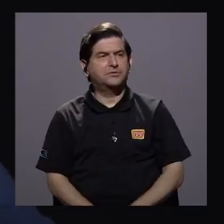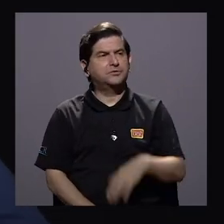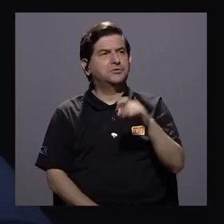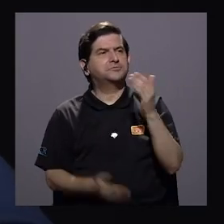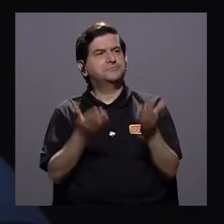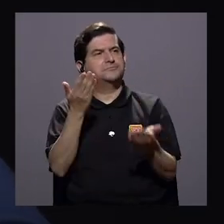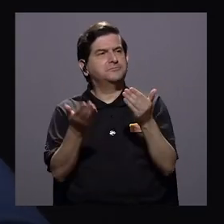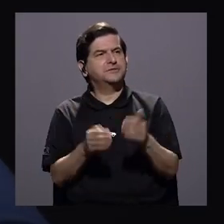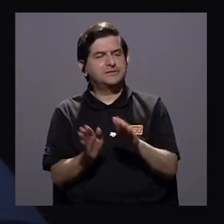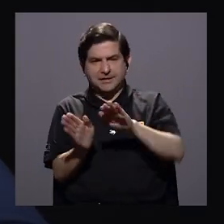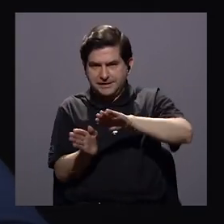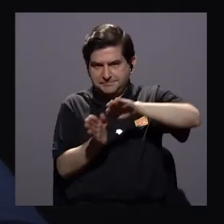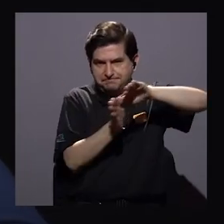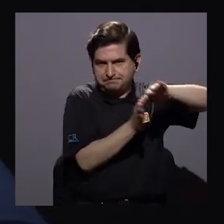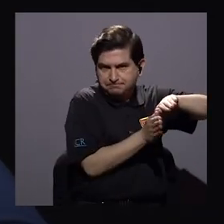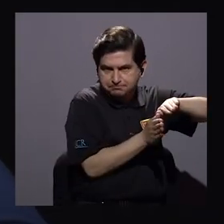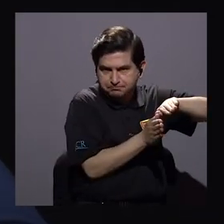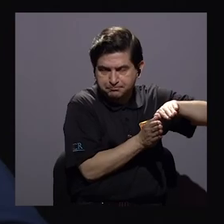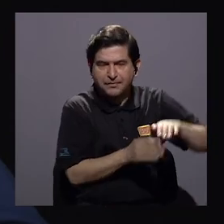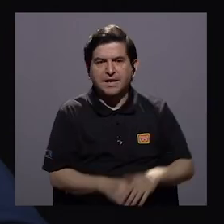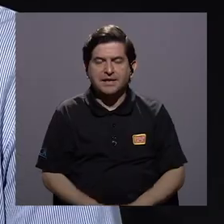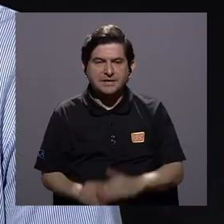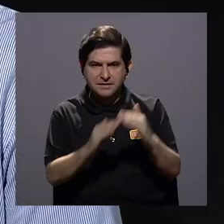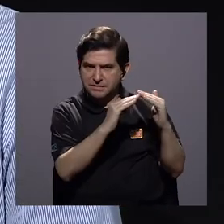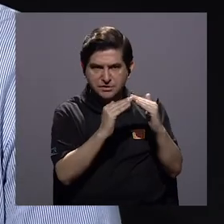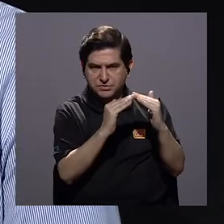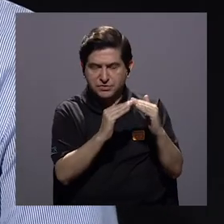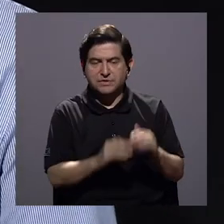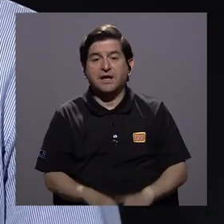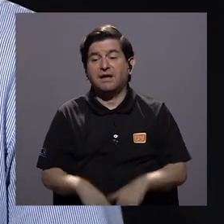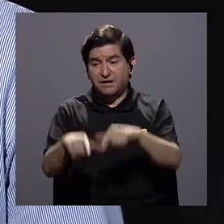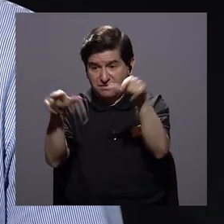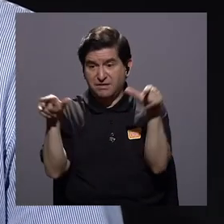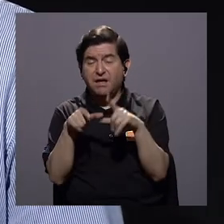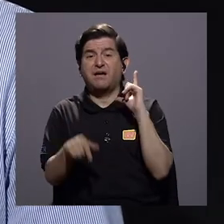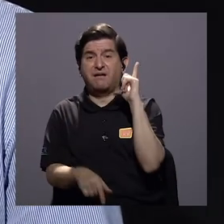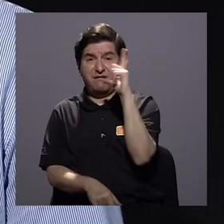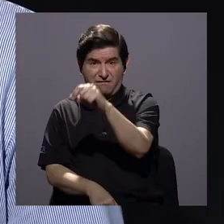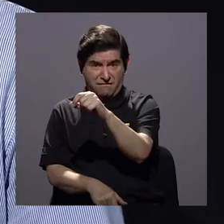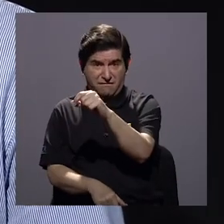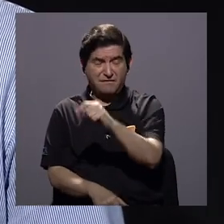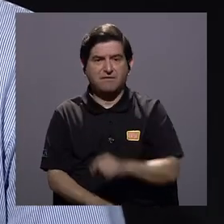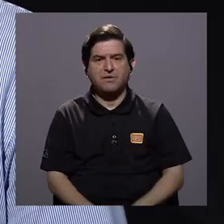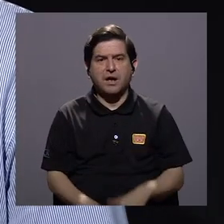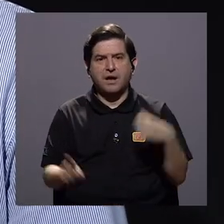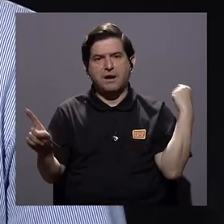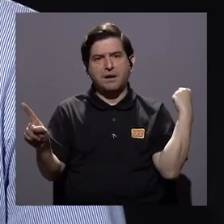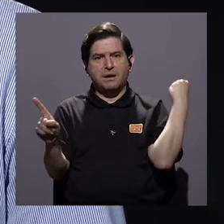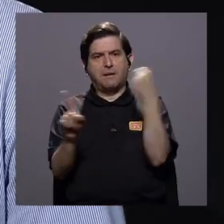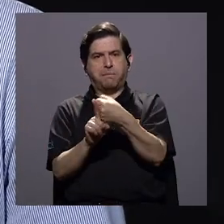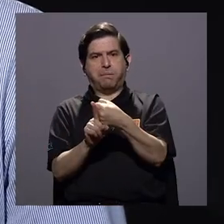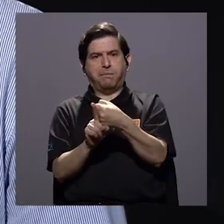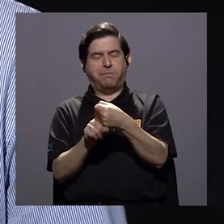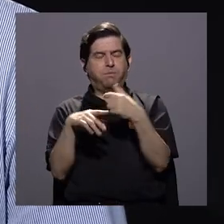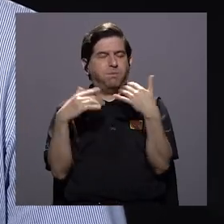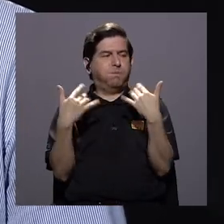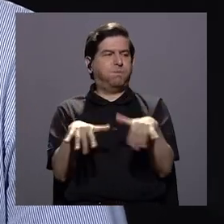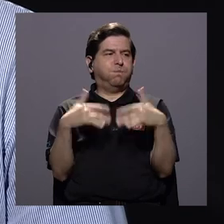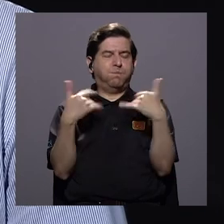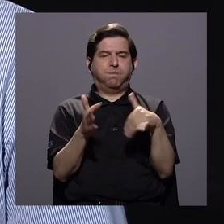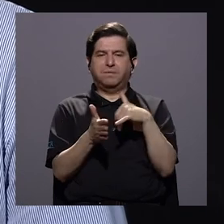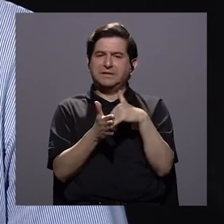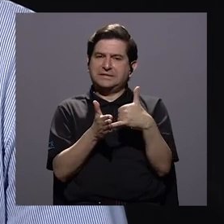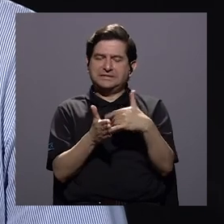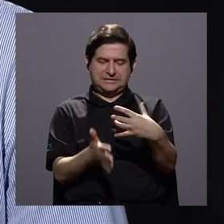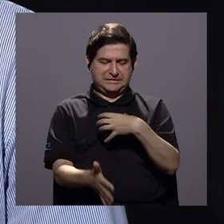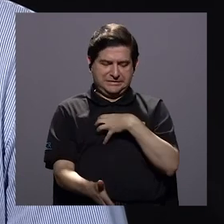salimos un poco de la zona urbana por supuesto que en las zonas rurales el impacto termina siendo grande